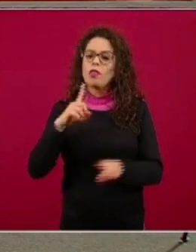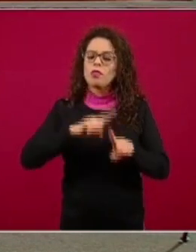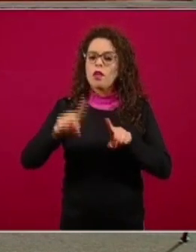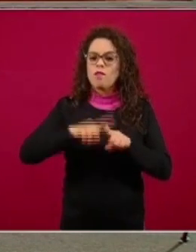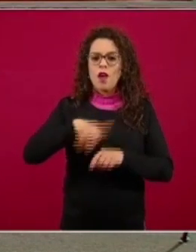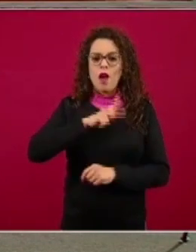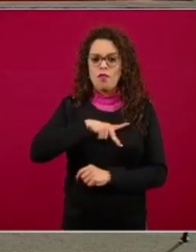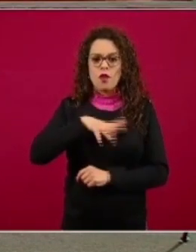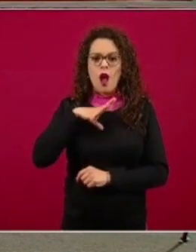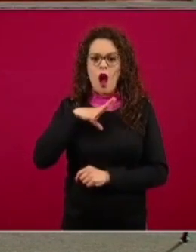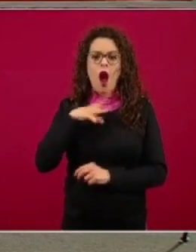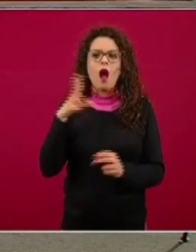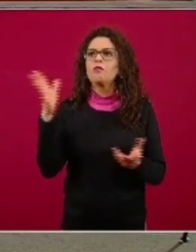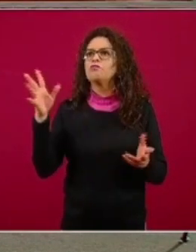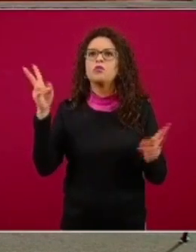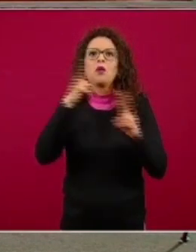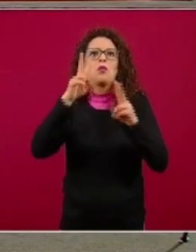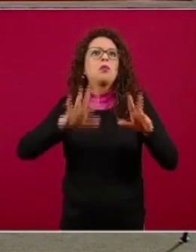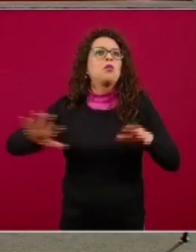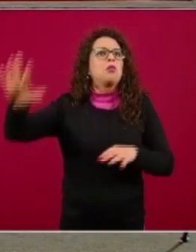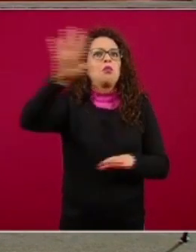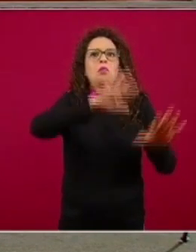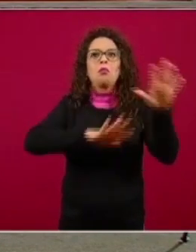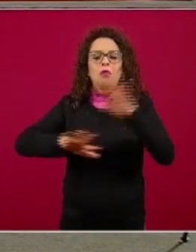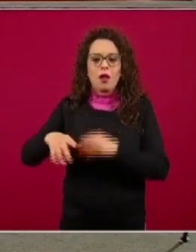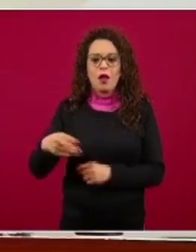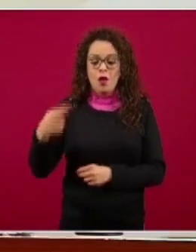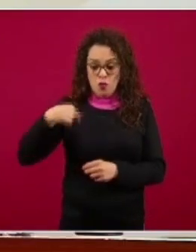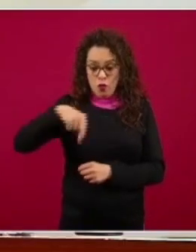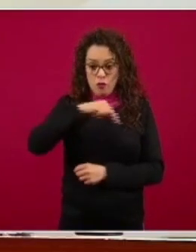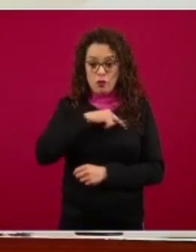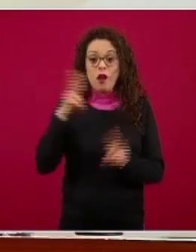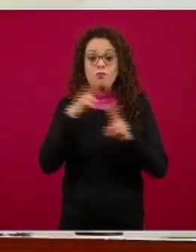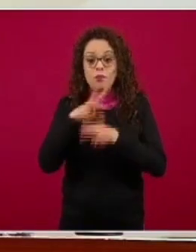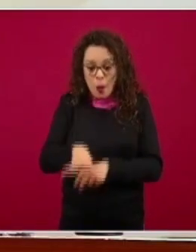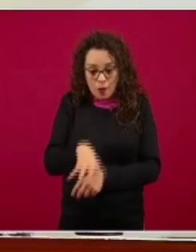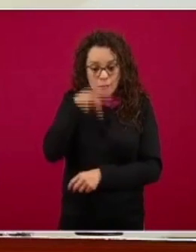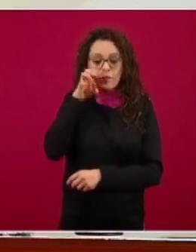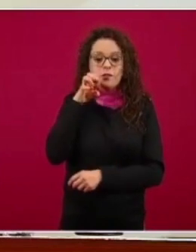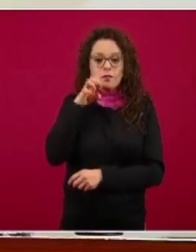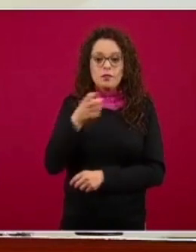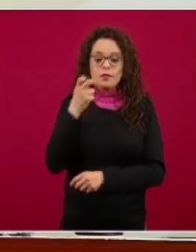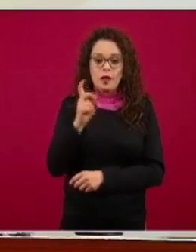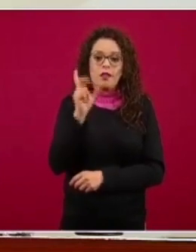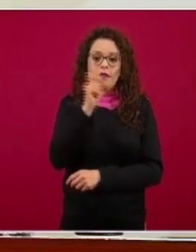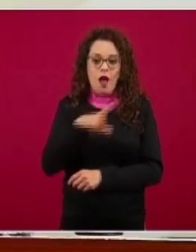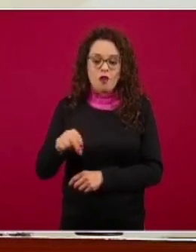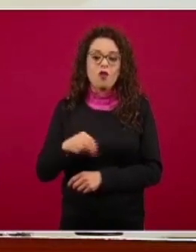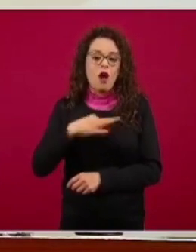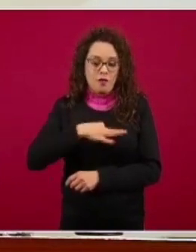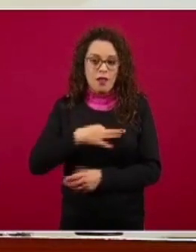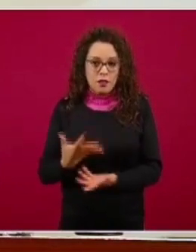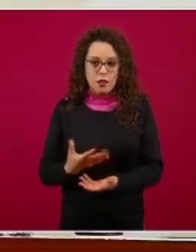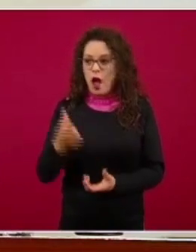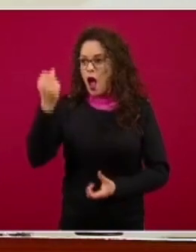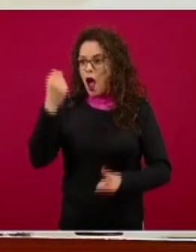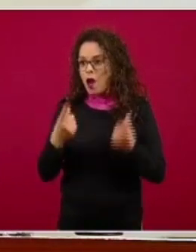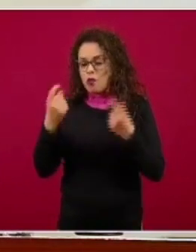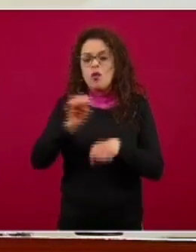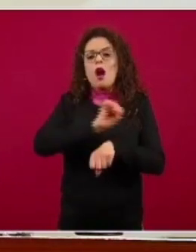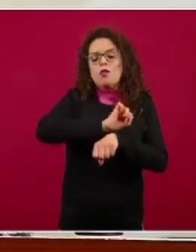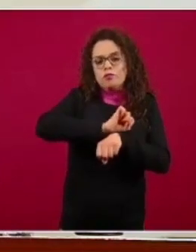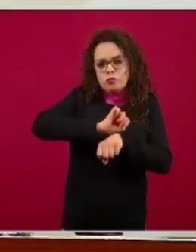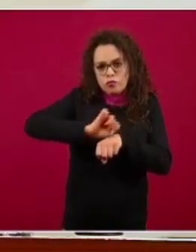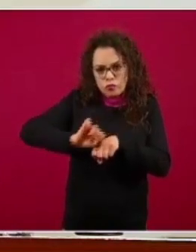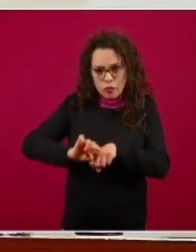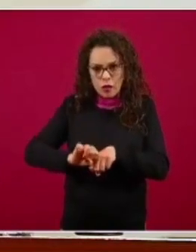en el medio ambiente que los respiramos y causan infecciones por fortuna muchas de ellas son en formas leves y seguramente muchas son